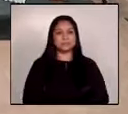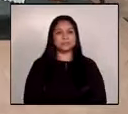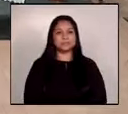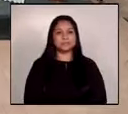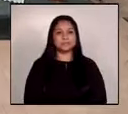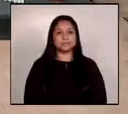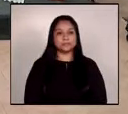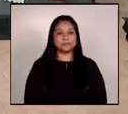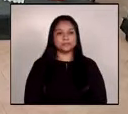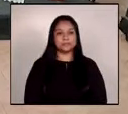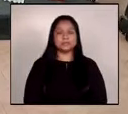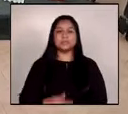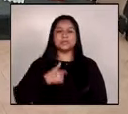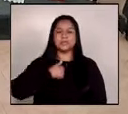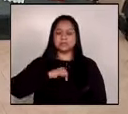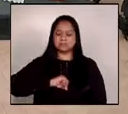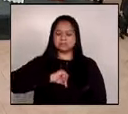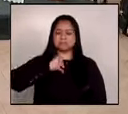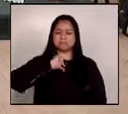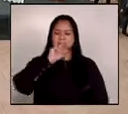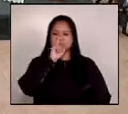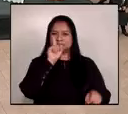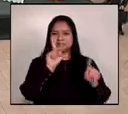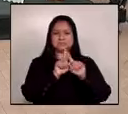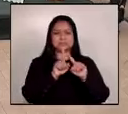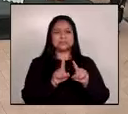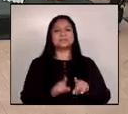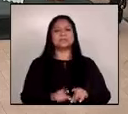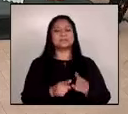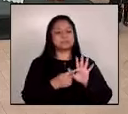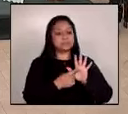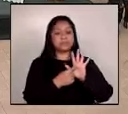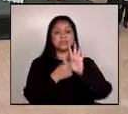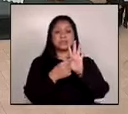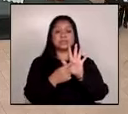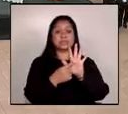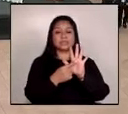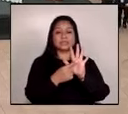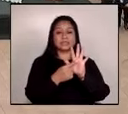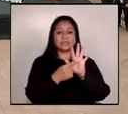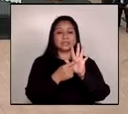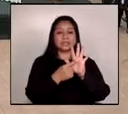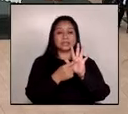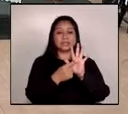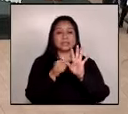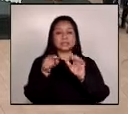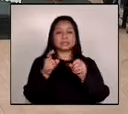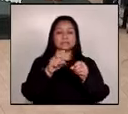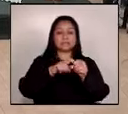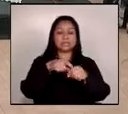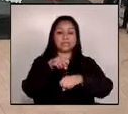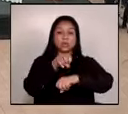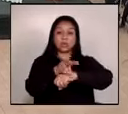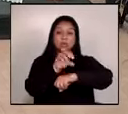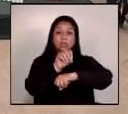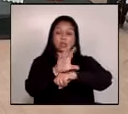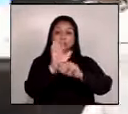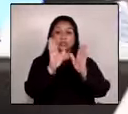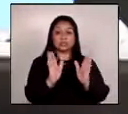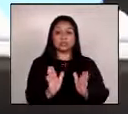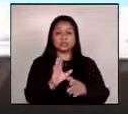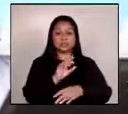Me enorgullece también presentar a la instancia de Consejeros Delegados,